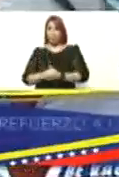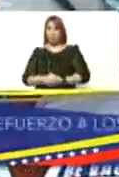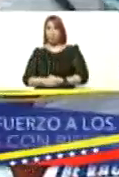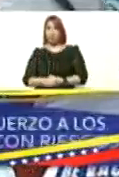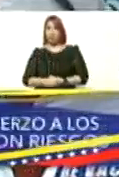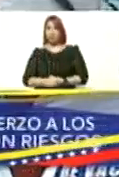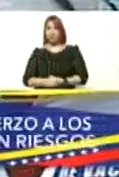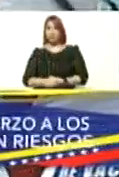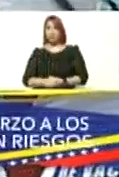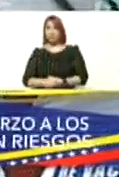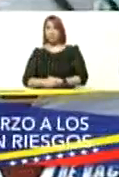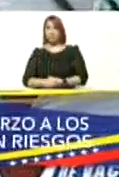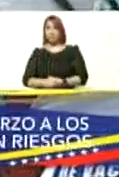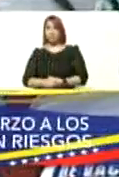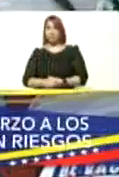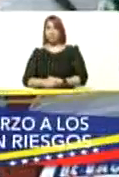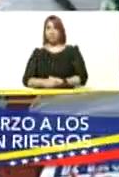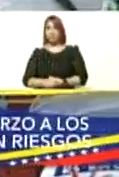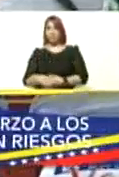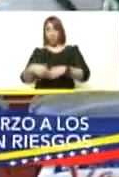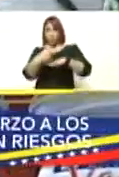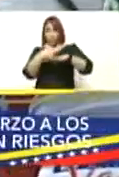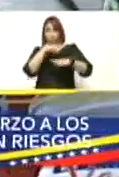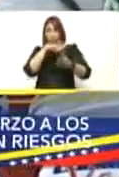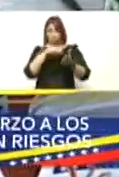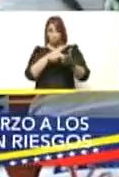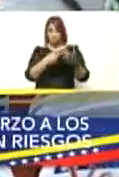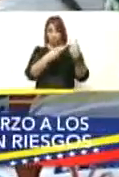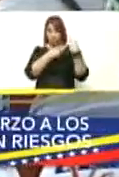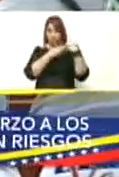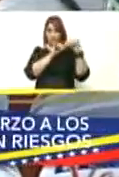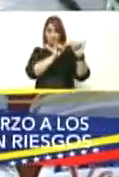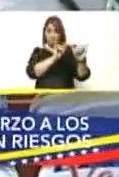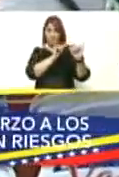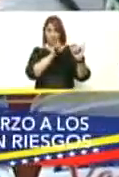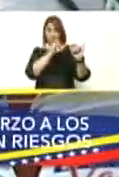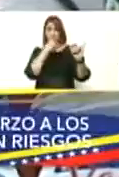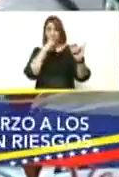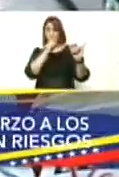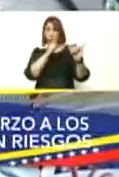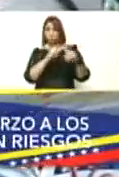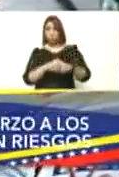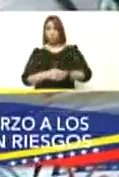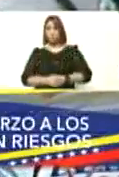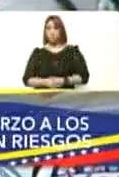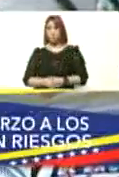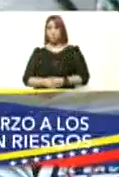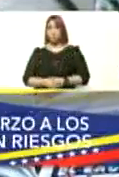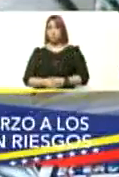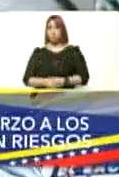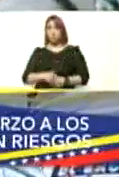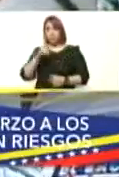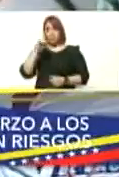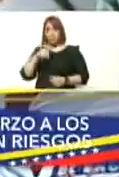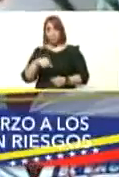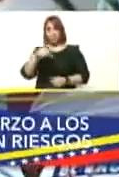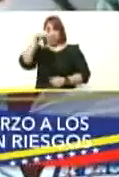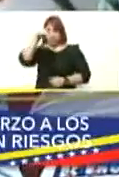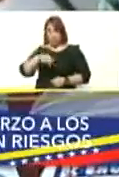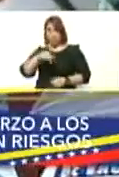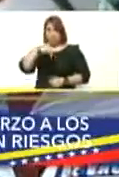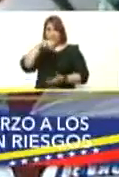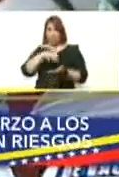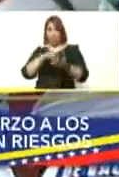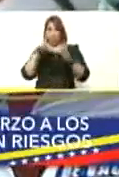comandante presidente desde el gobierno nacional representado por usted dignamente mi comandante presidente así como también aquí el